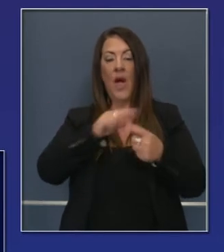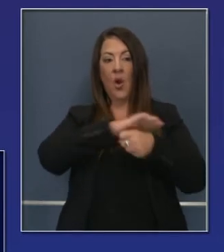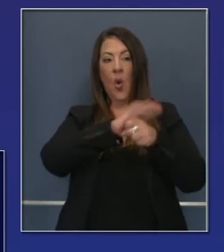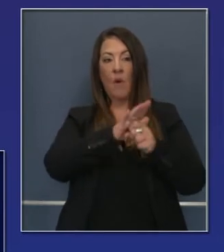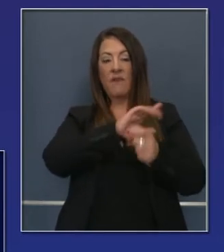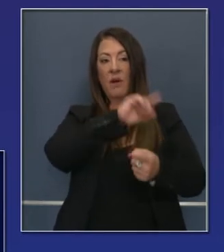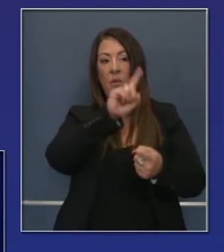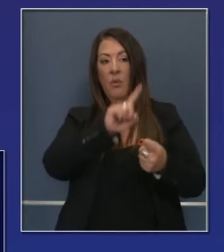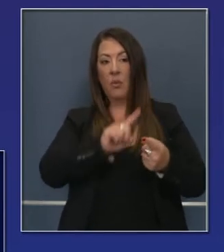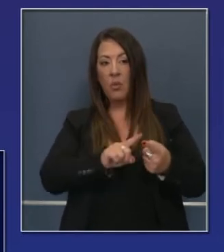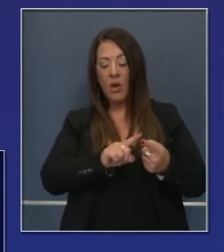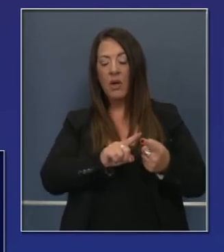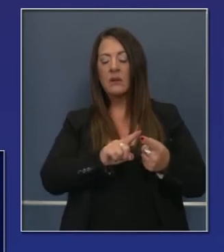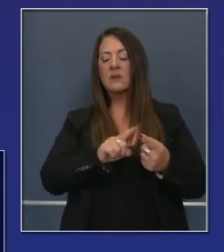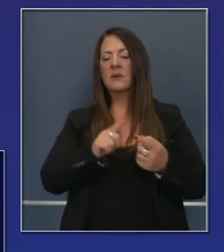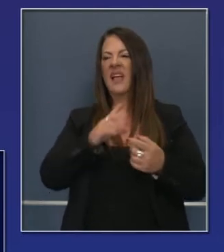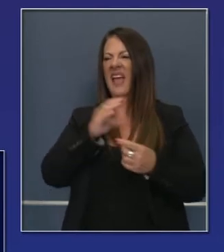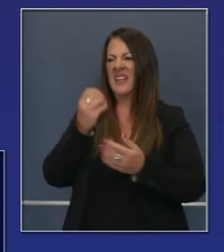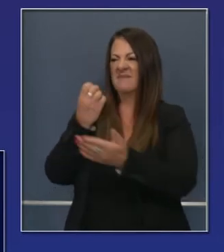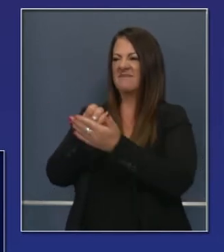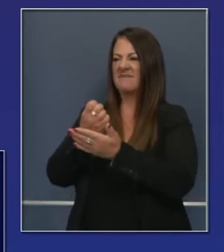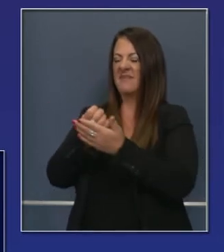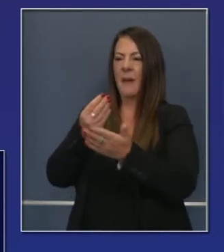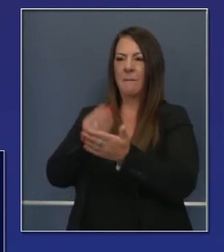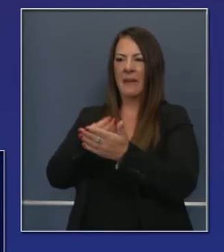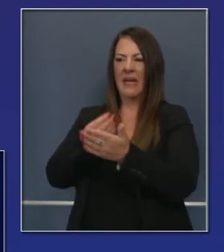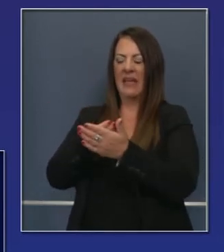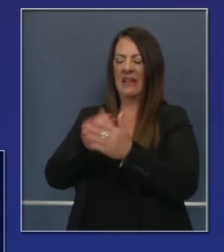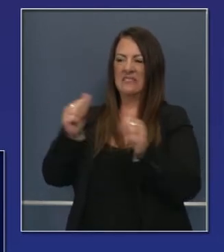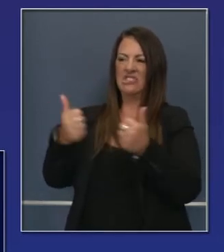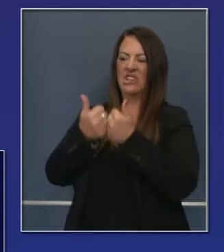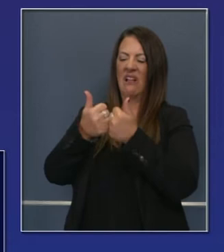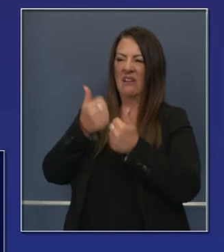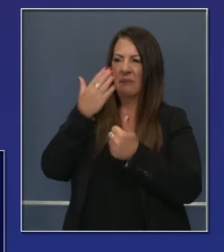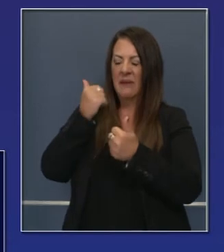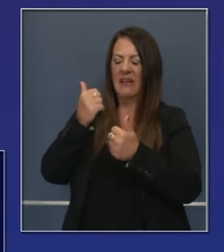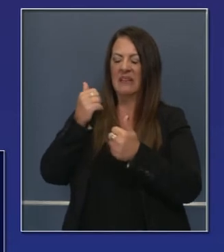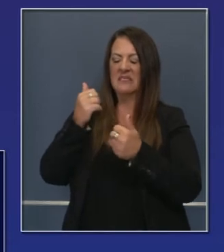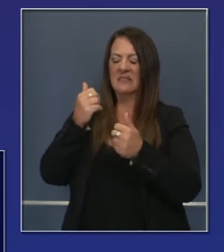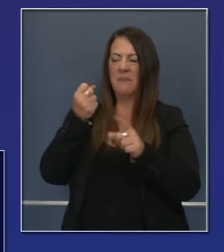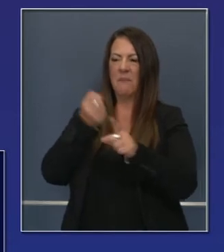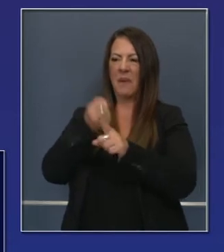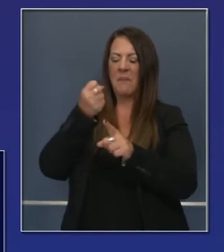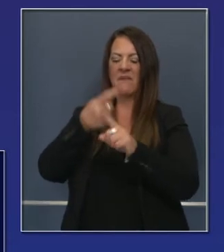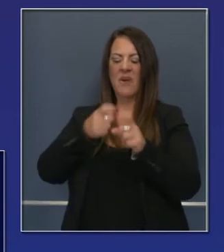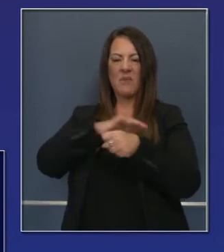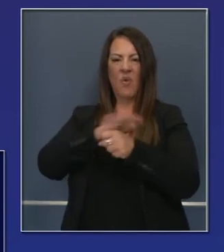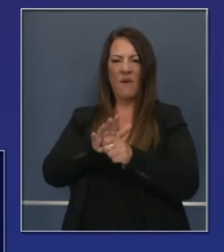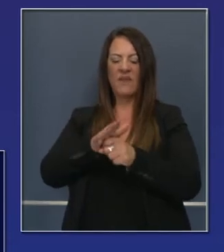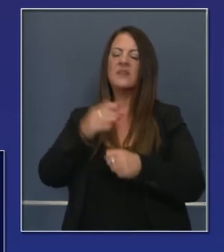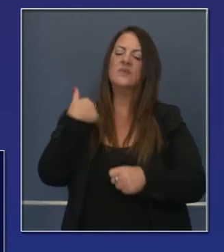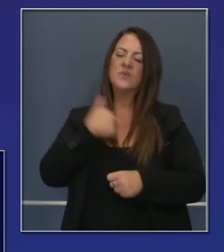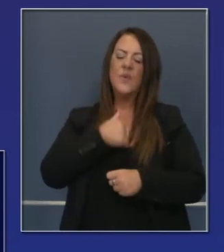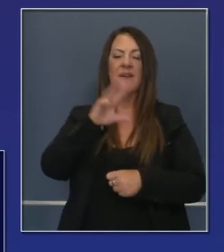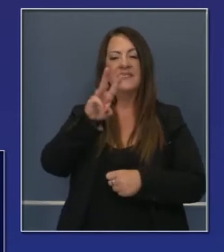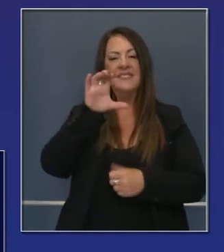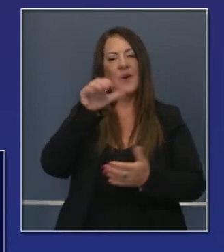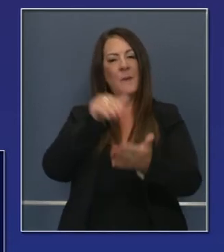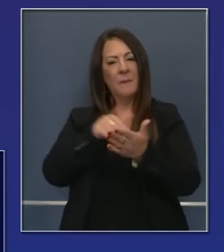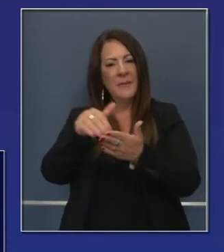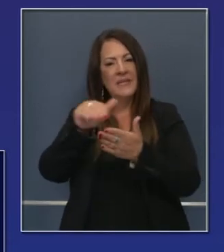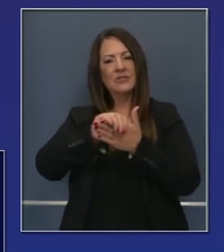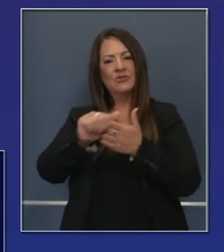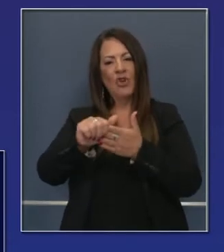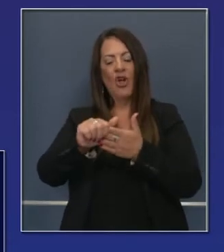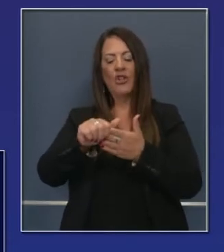del COVID y estamos lidiando con los retos económicos que son evidentes. Esto es algo que tiene que ser nuestra prioridad. Entonces,